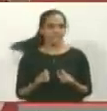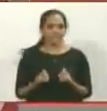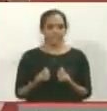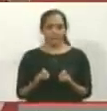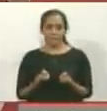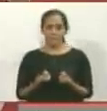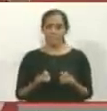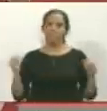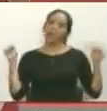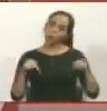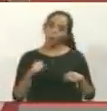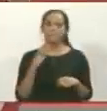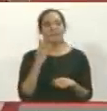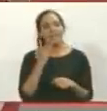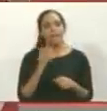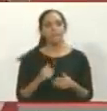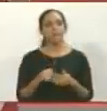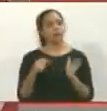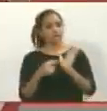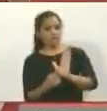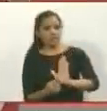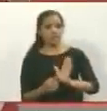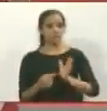Hoy, por ejemplo, aquí está,